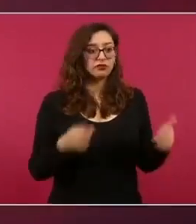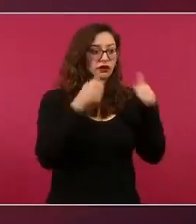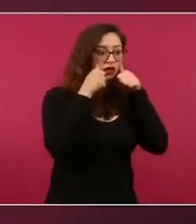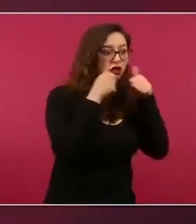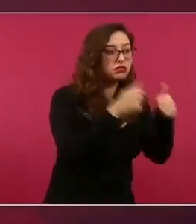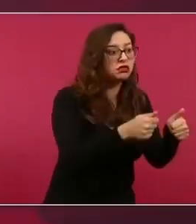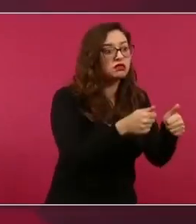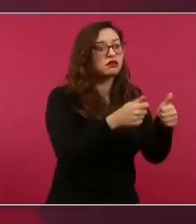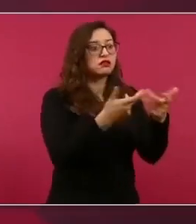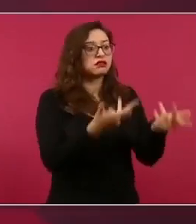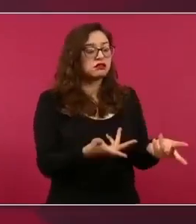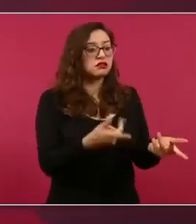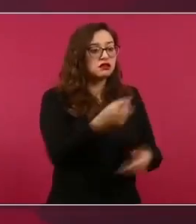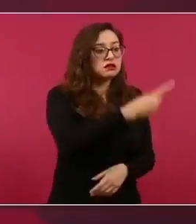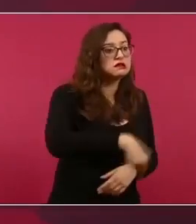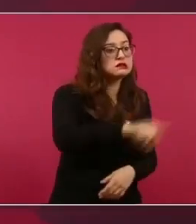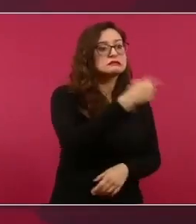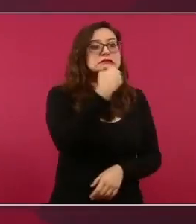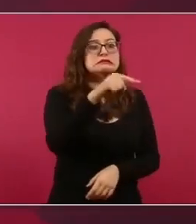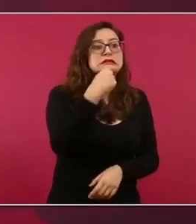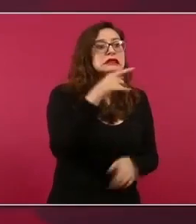actuar a partir de lo que dicen.